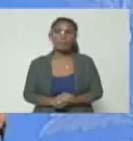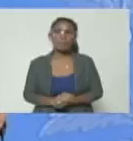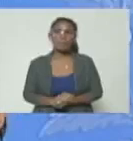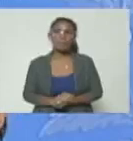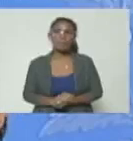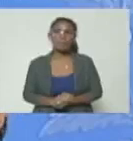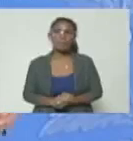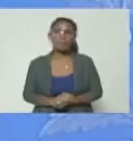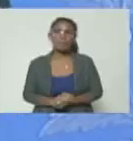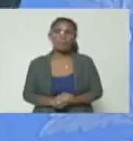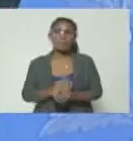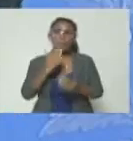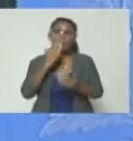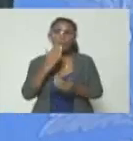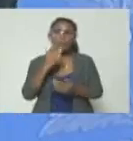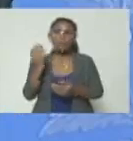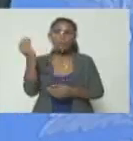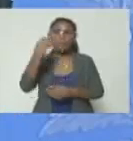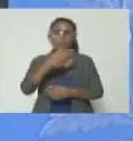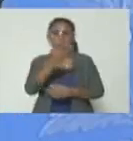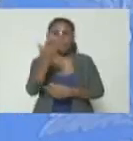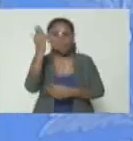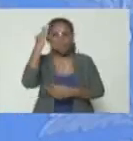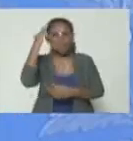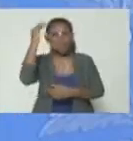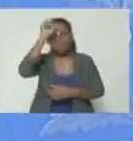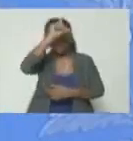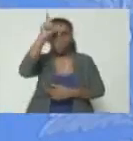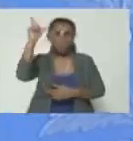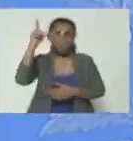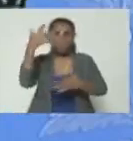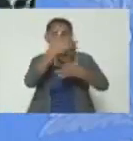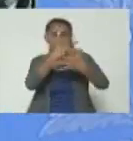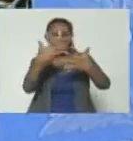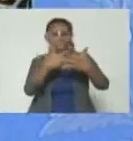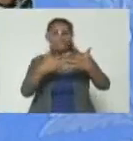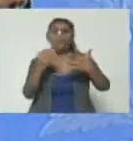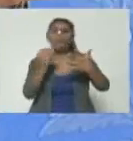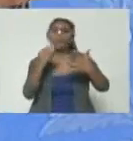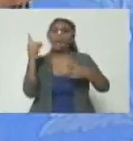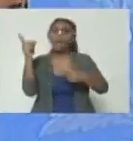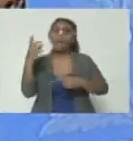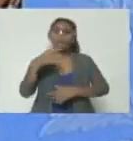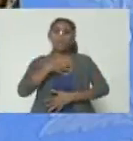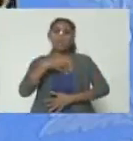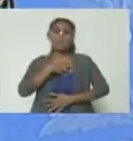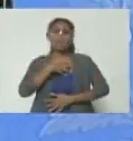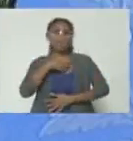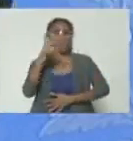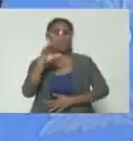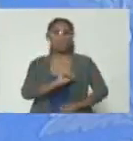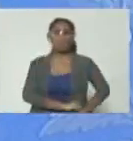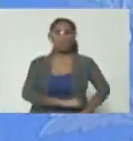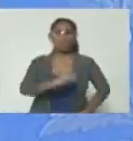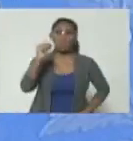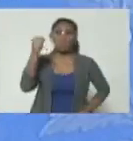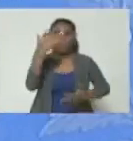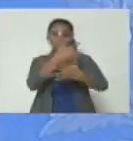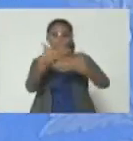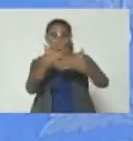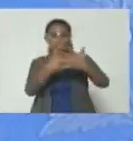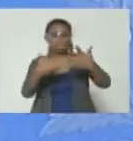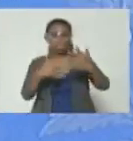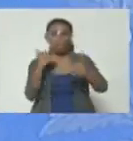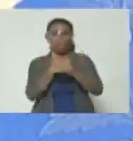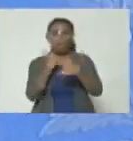aquí él porque además usted sabe Leopoldo López escribe como si fuera en verdad el sobrino séptimo del libertador entonces él escribe